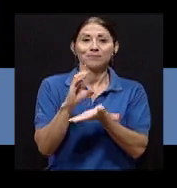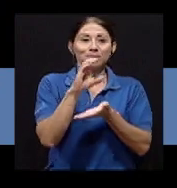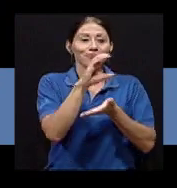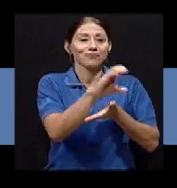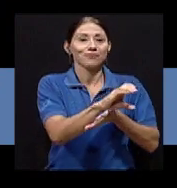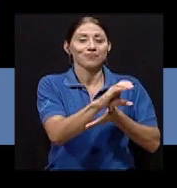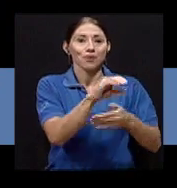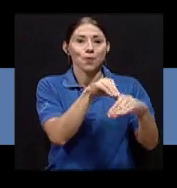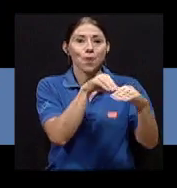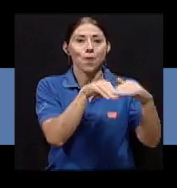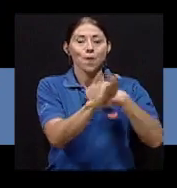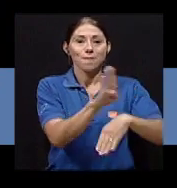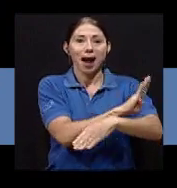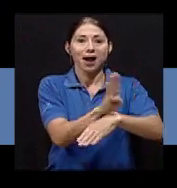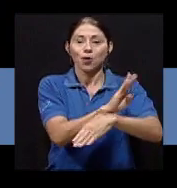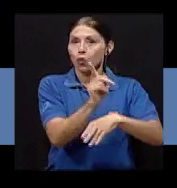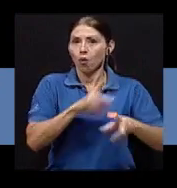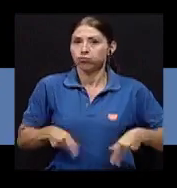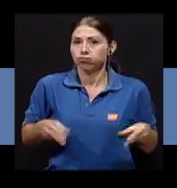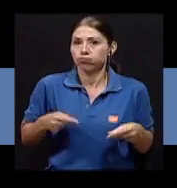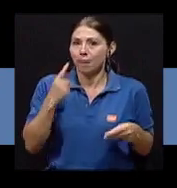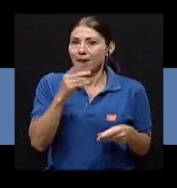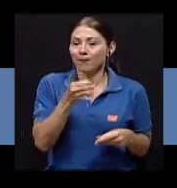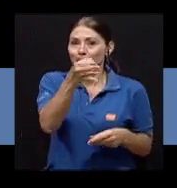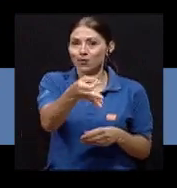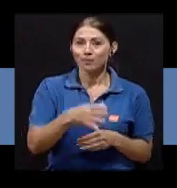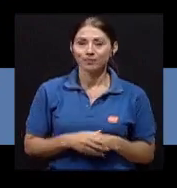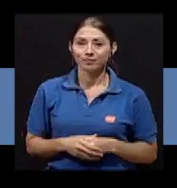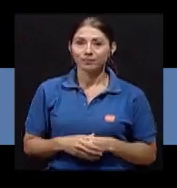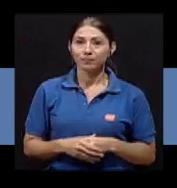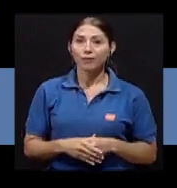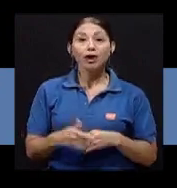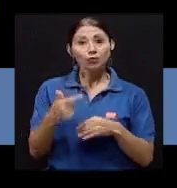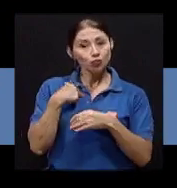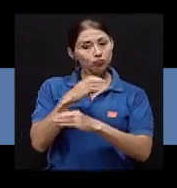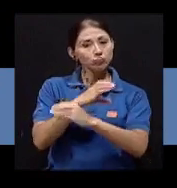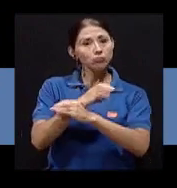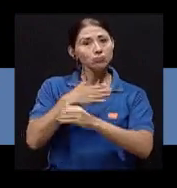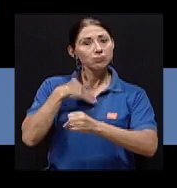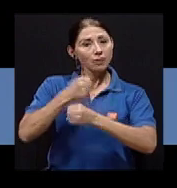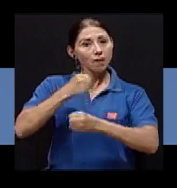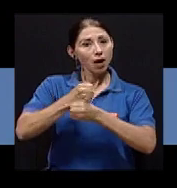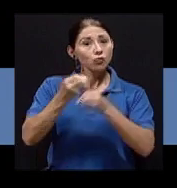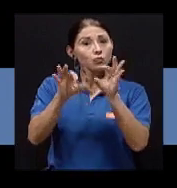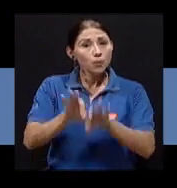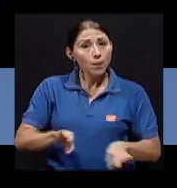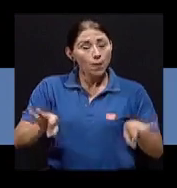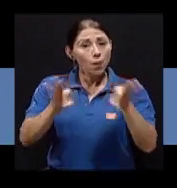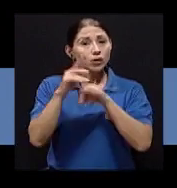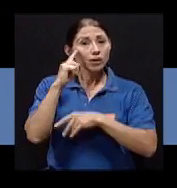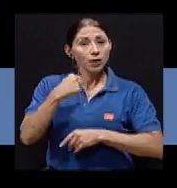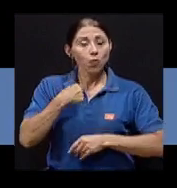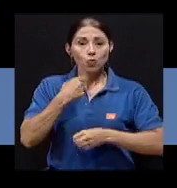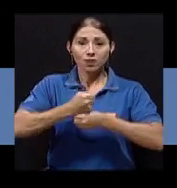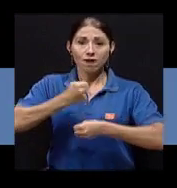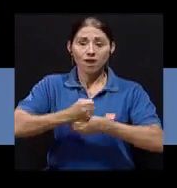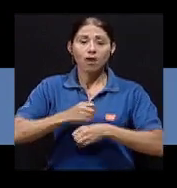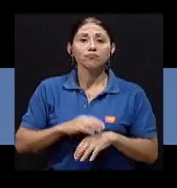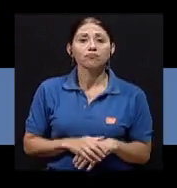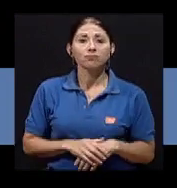meterla a un banco, no desperdiciarla, para el futuro. Conservar mi trabajo, ¿verdad? Que es tan importante para uno el trabajo.